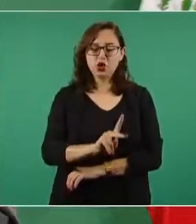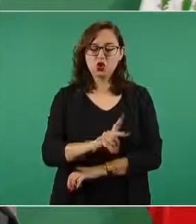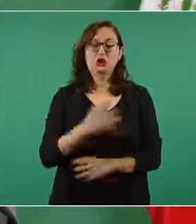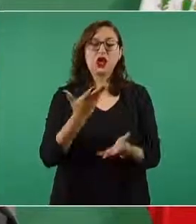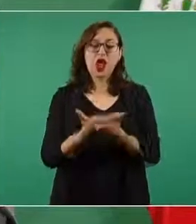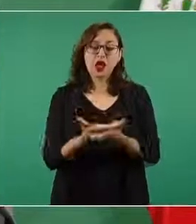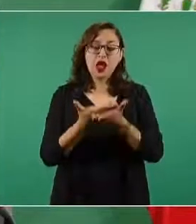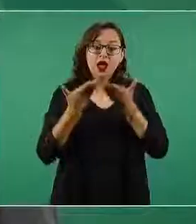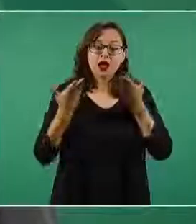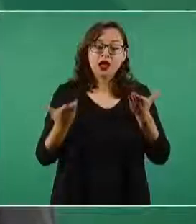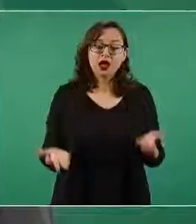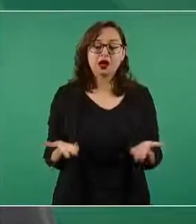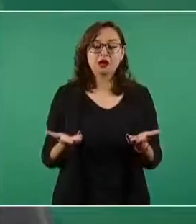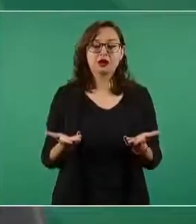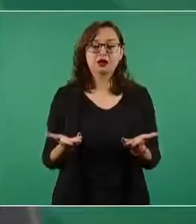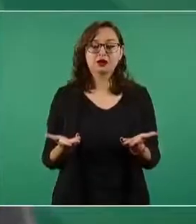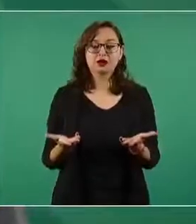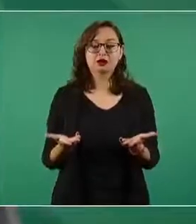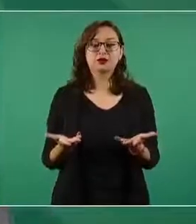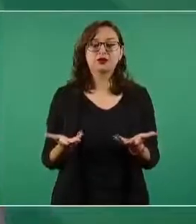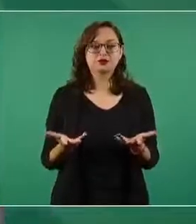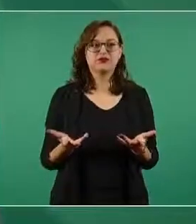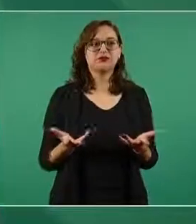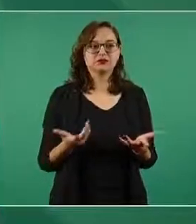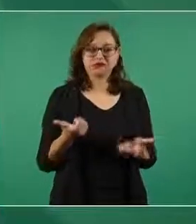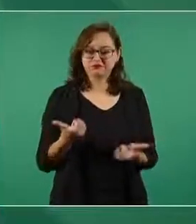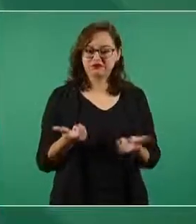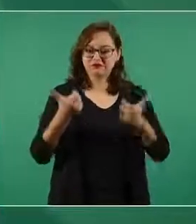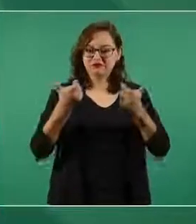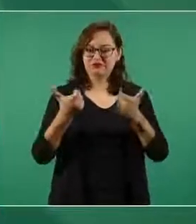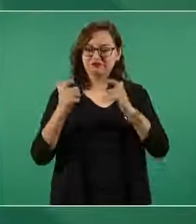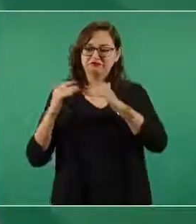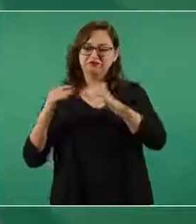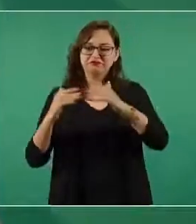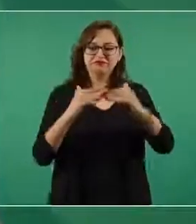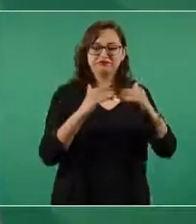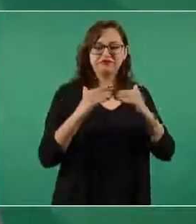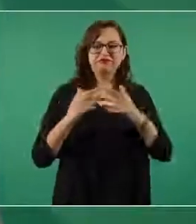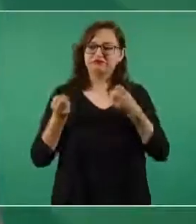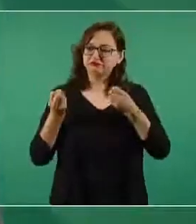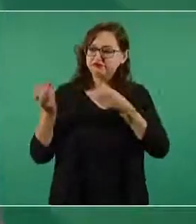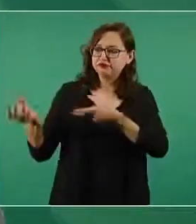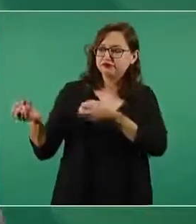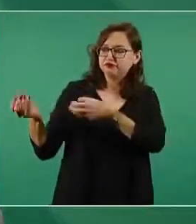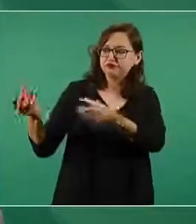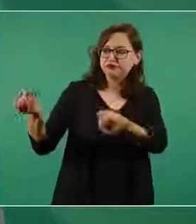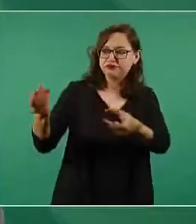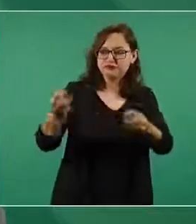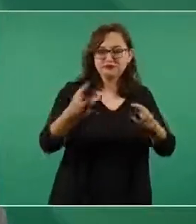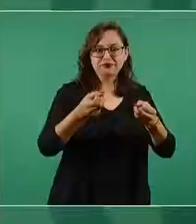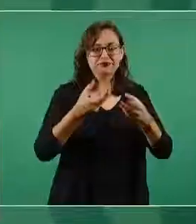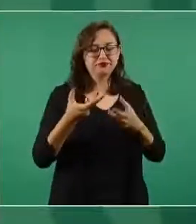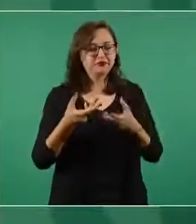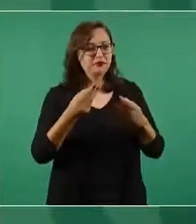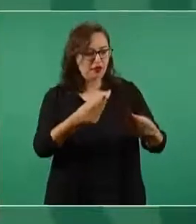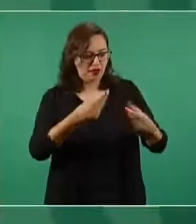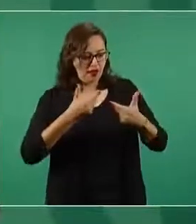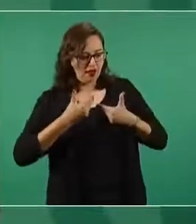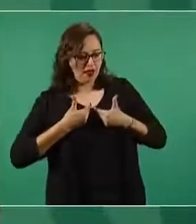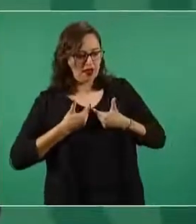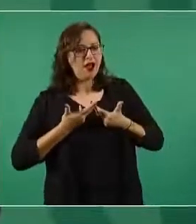ahora están recibiendo lo que antes se les negaba,